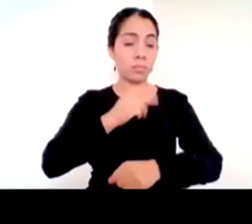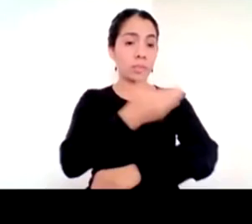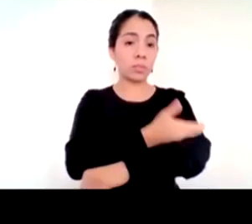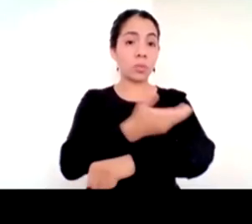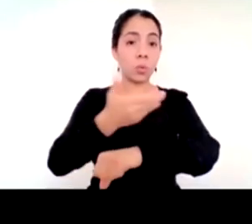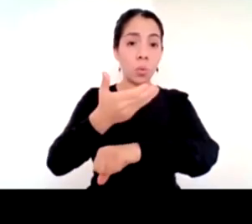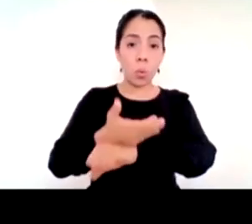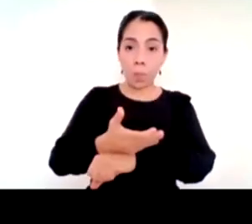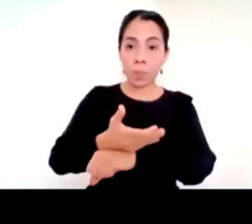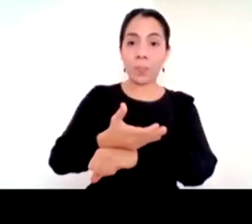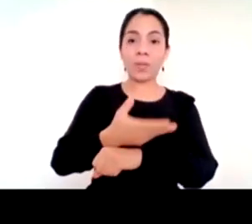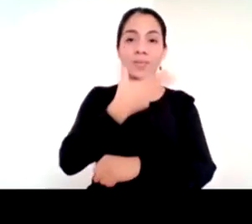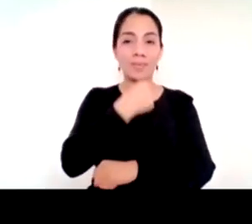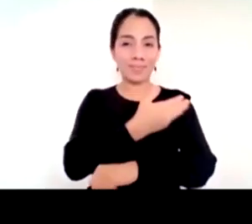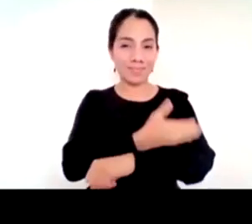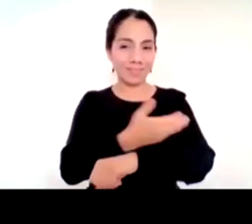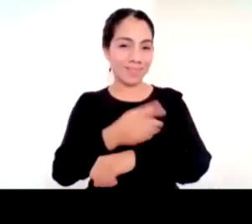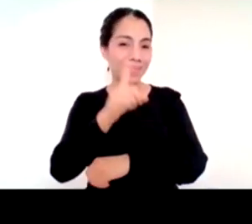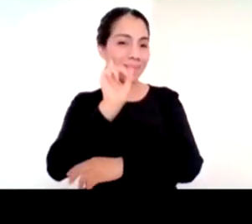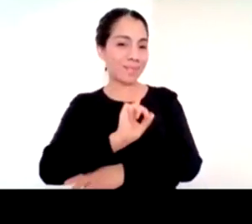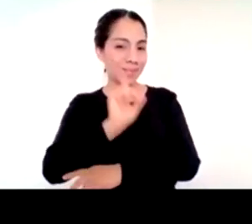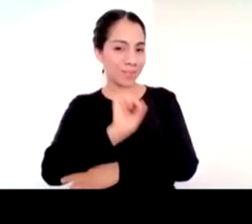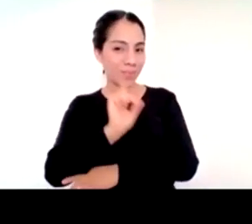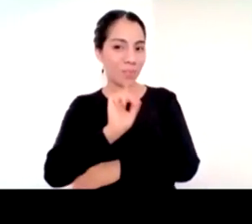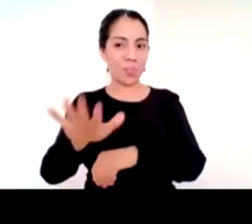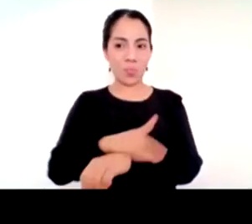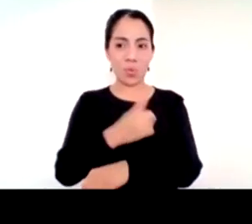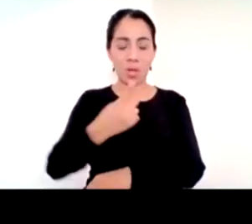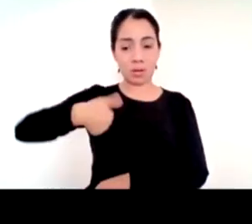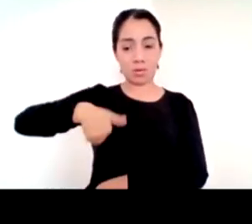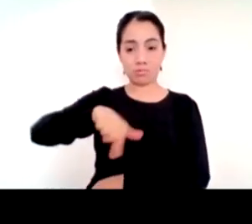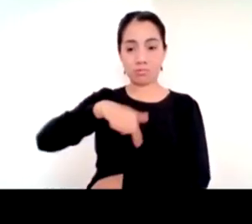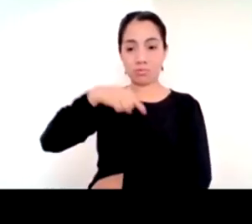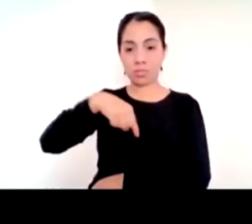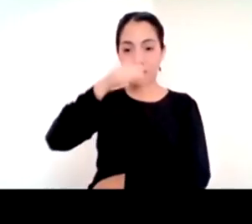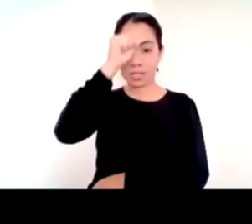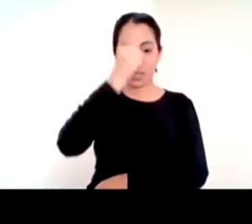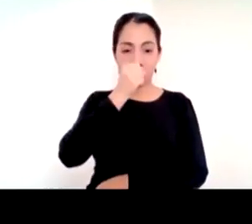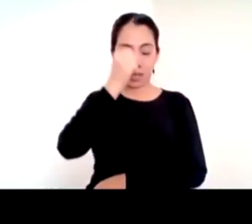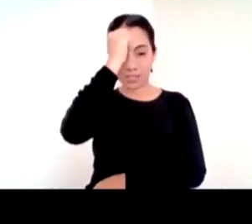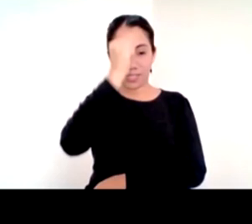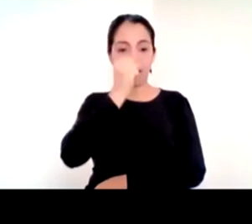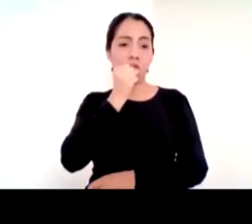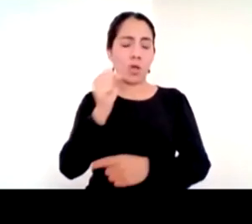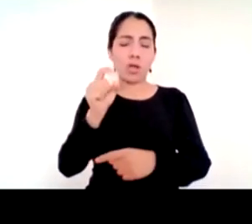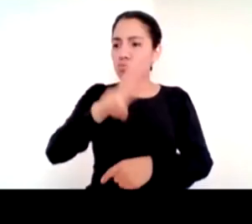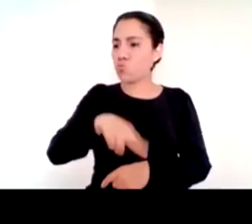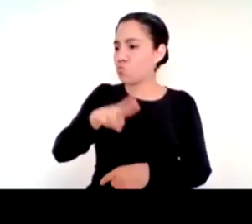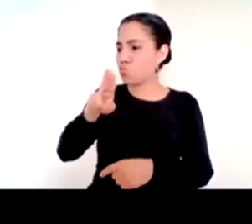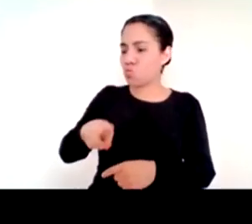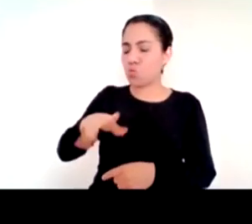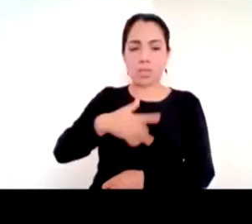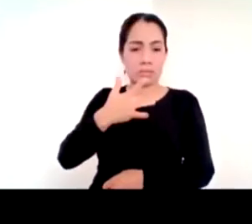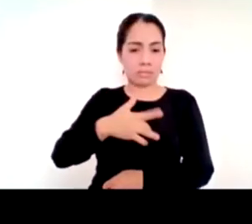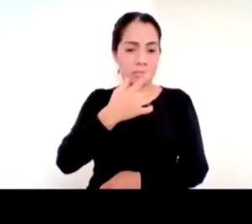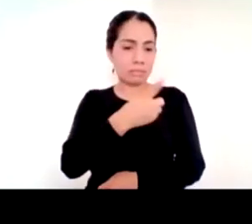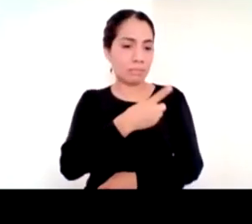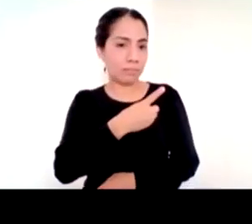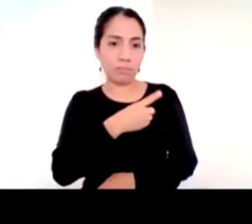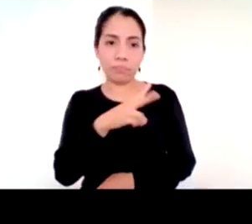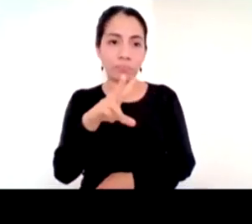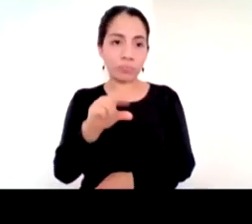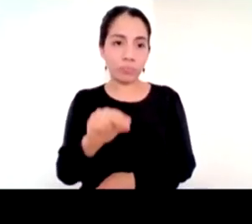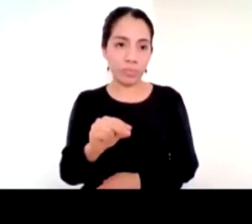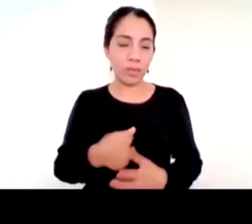siempre he estado la visión la experiencia de alguno de ustedes para ver que ha funcionado en un lugar o en otro gracias al